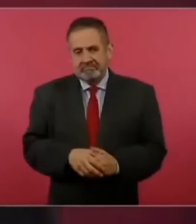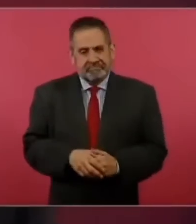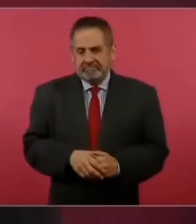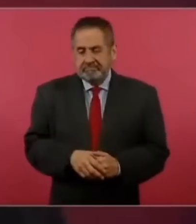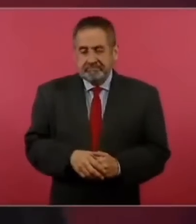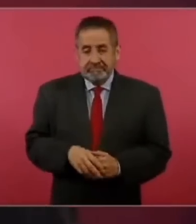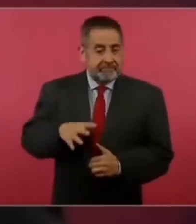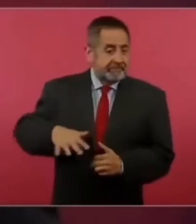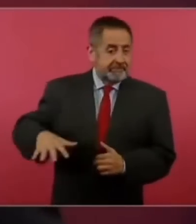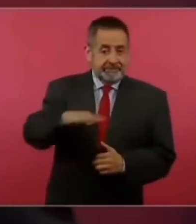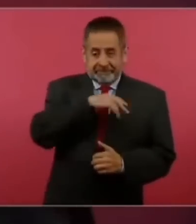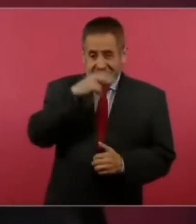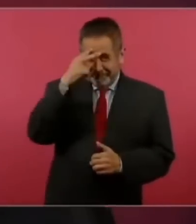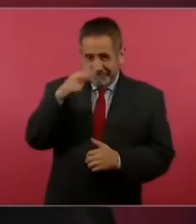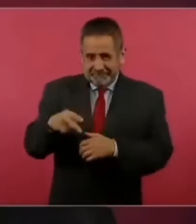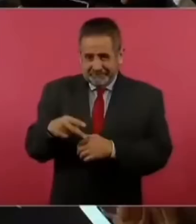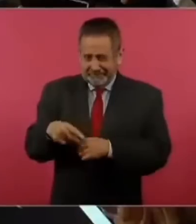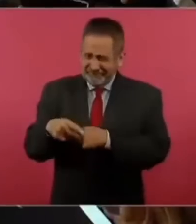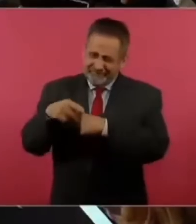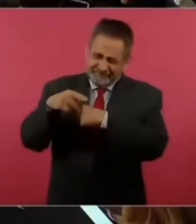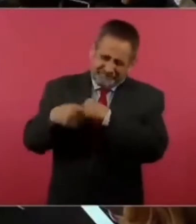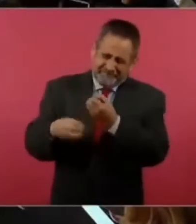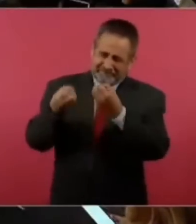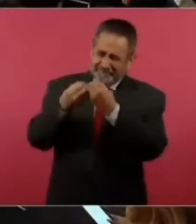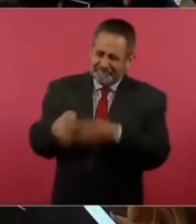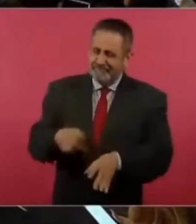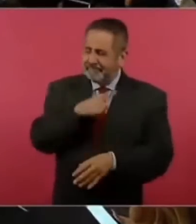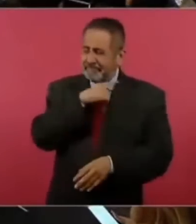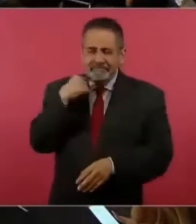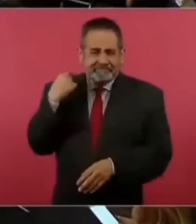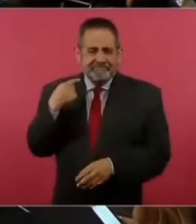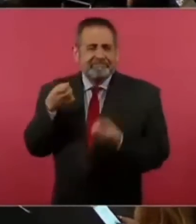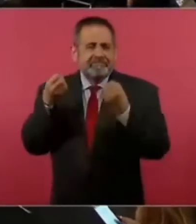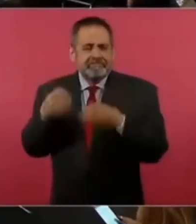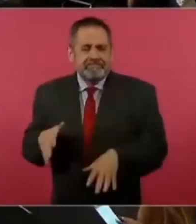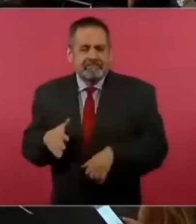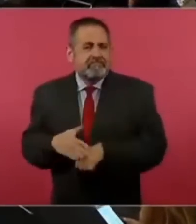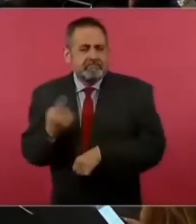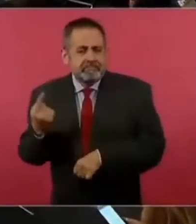a México es esto es la corrupción